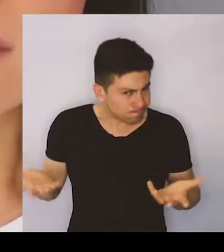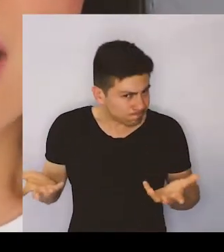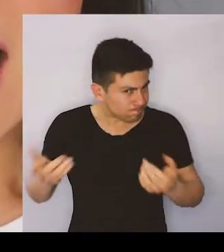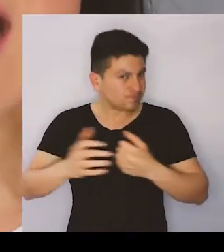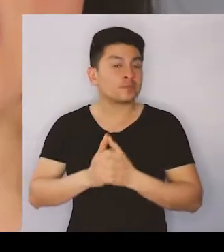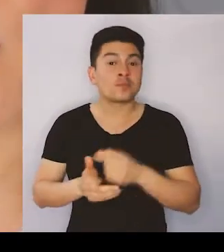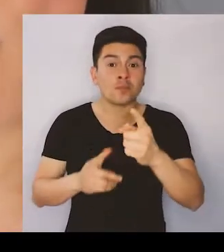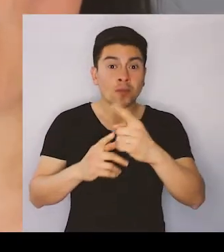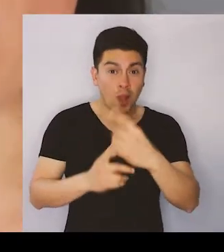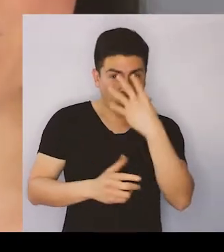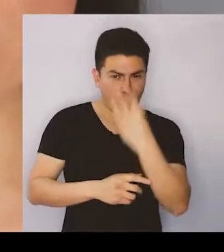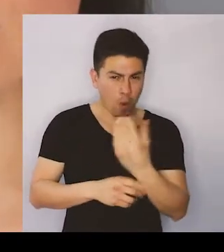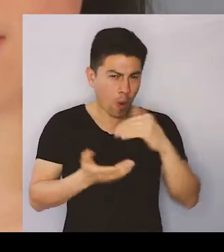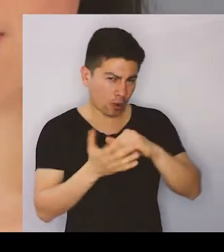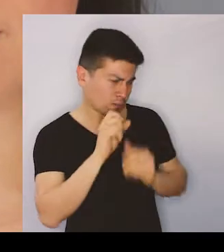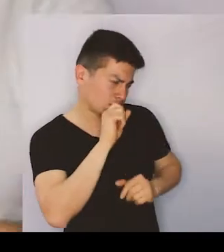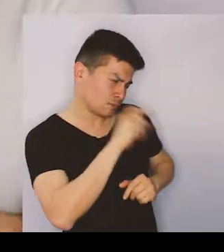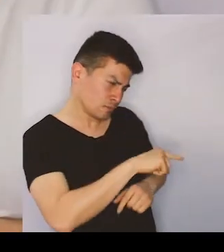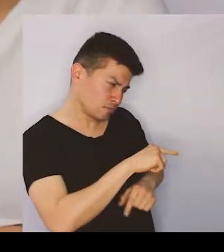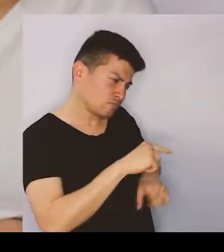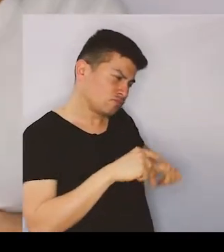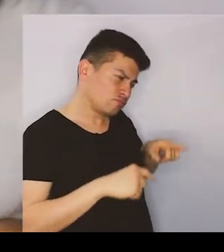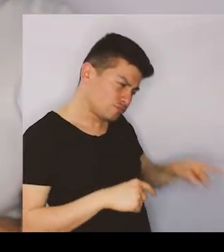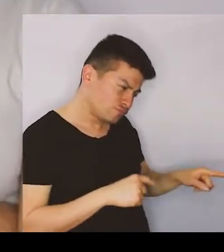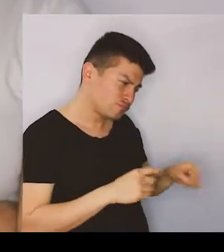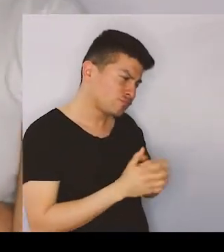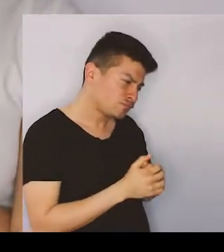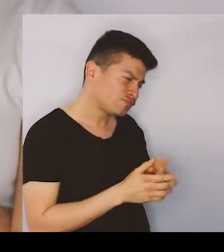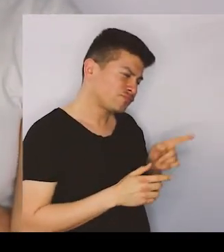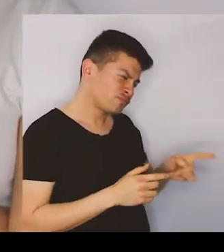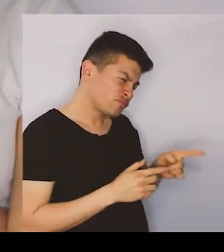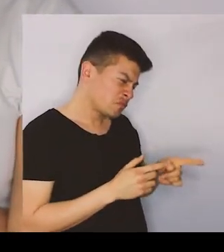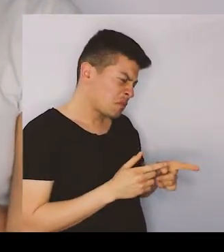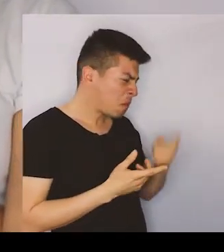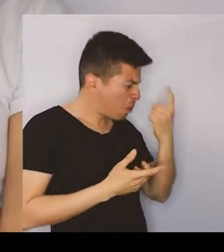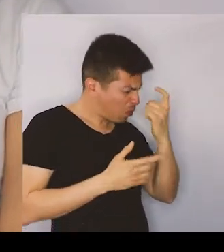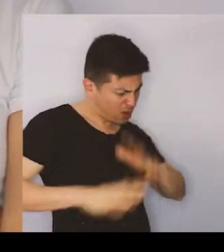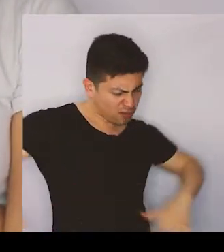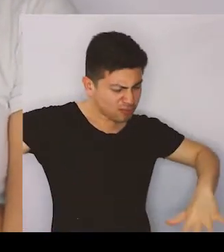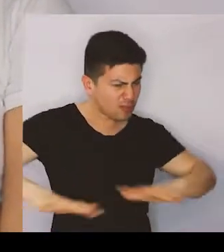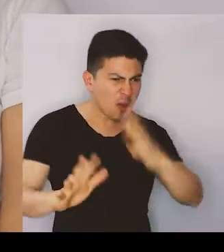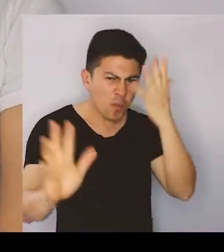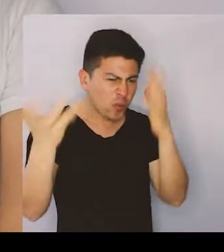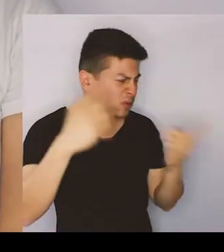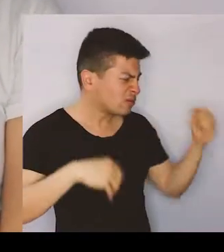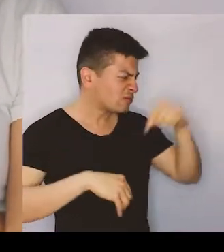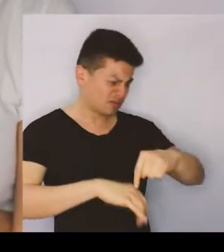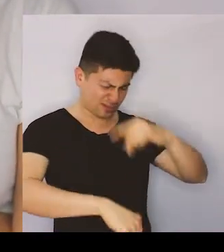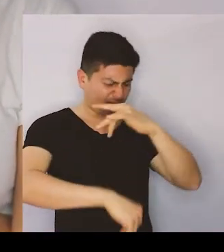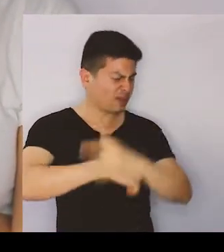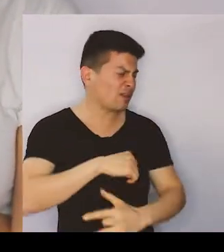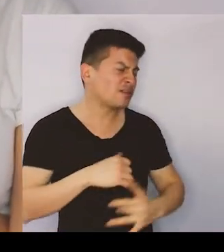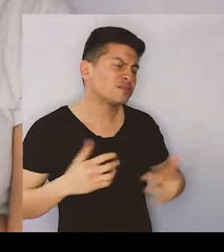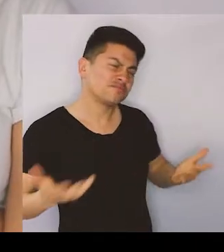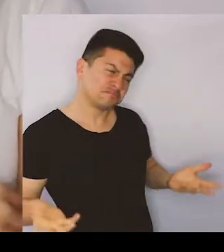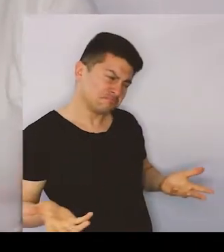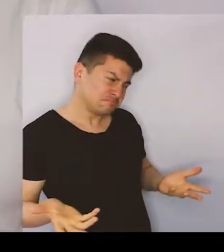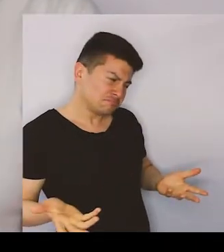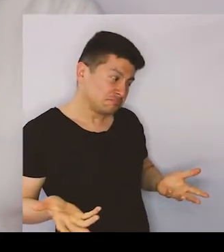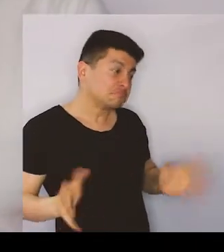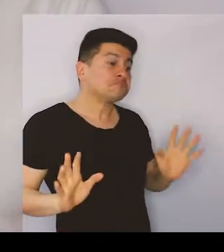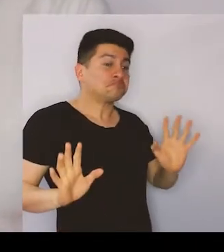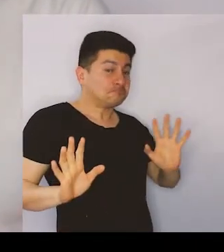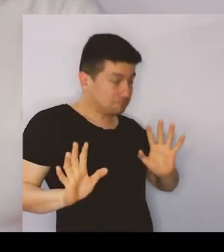Entonces el lobo volvió a preguntarle Caperucita, ¿qué haces aquí en el bosque a esta hora